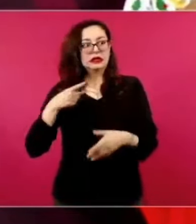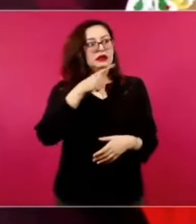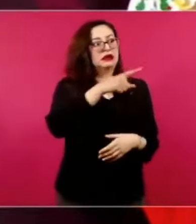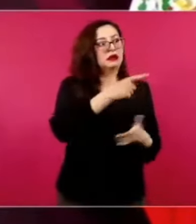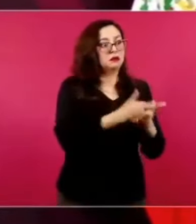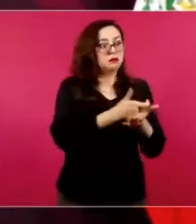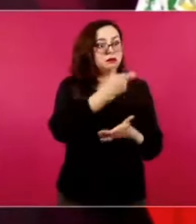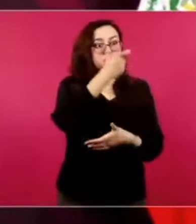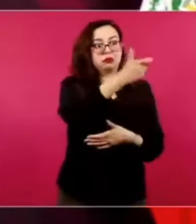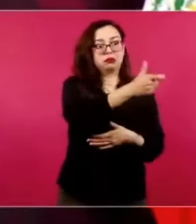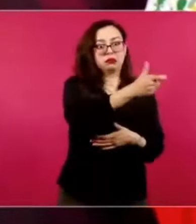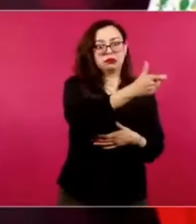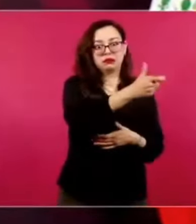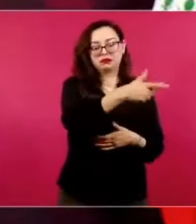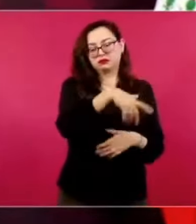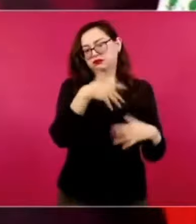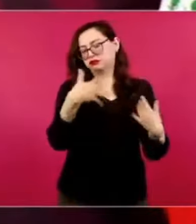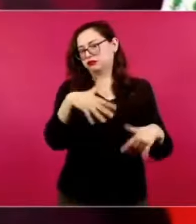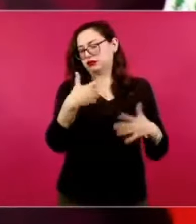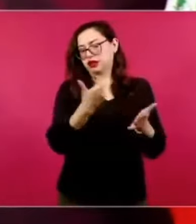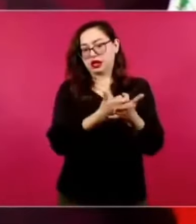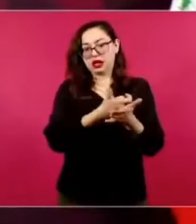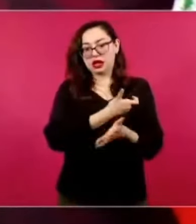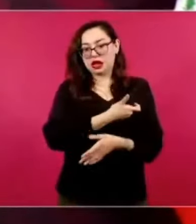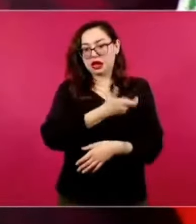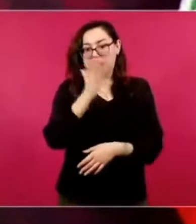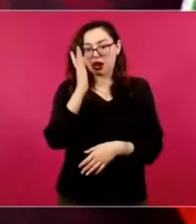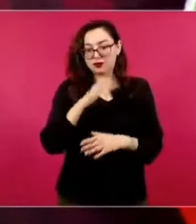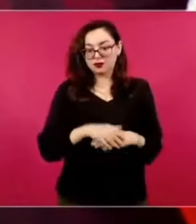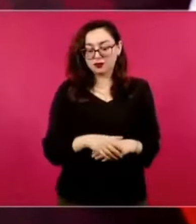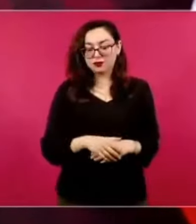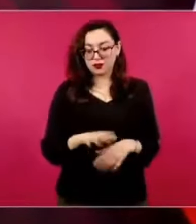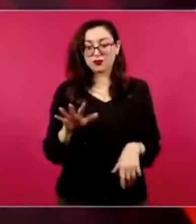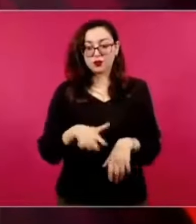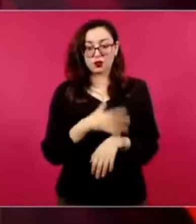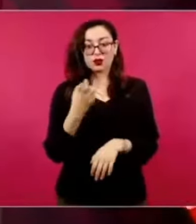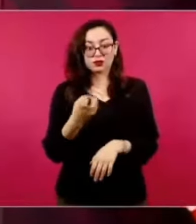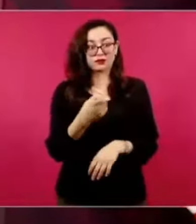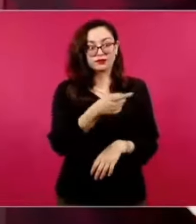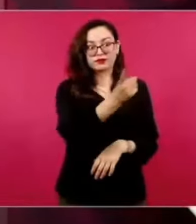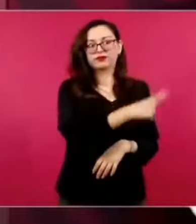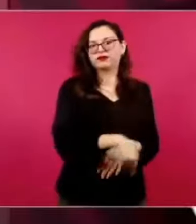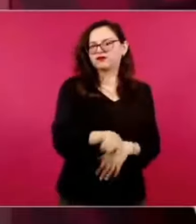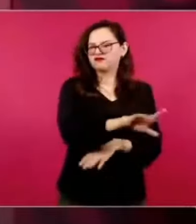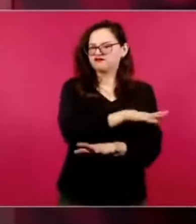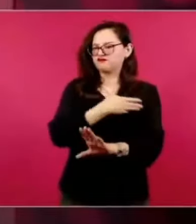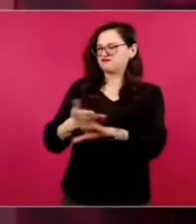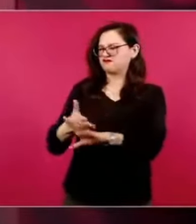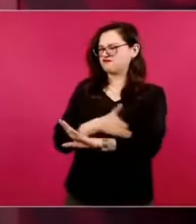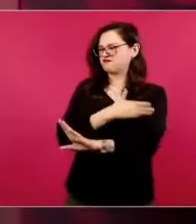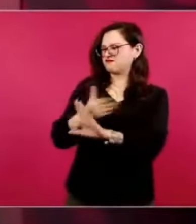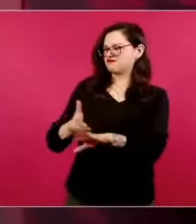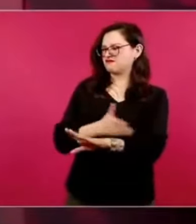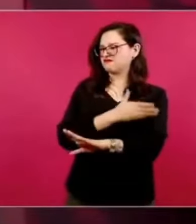Entonces, por eso apuestan a que el gobierno